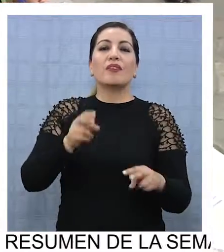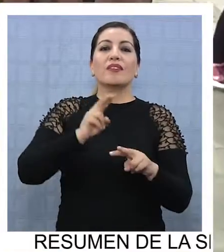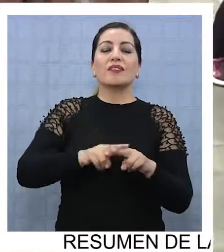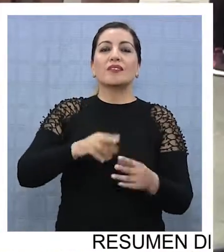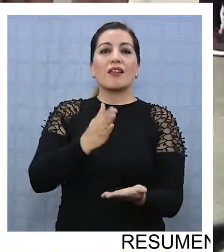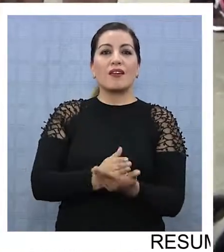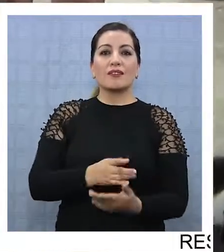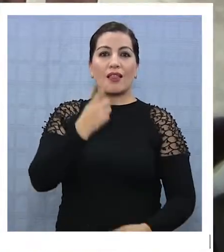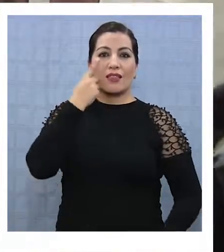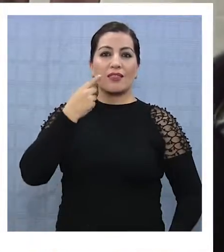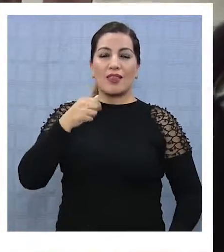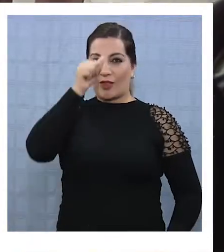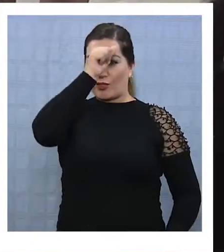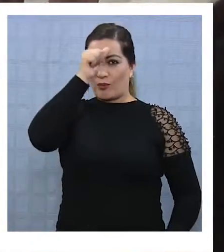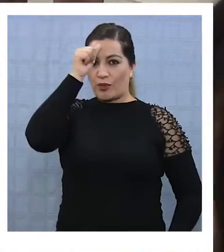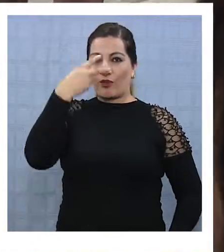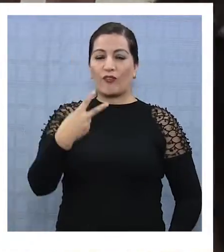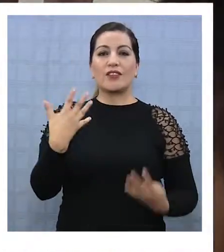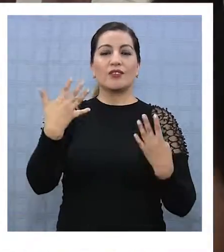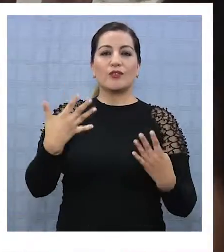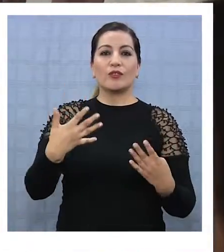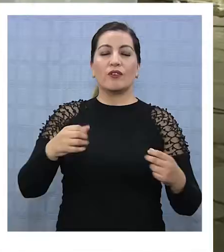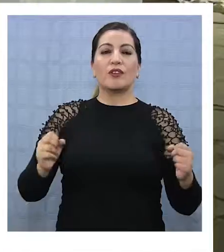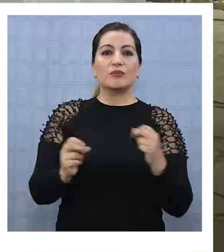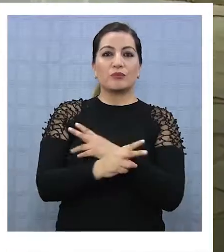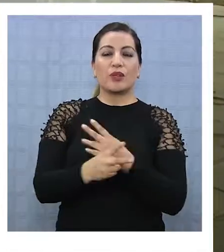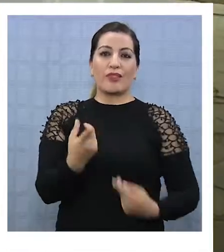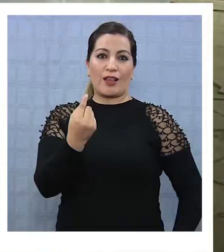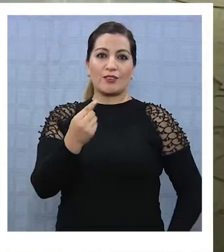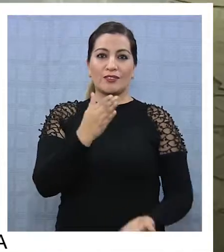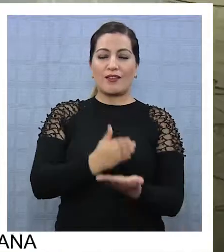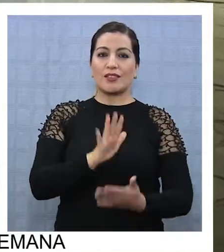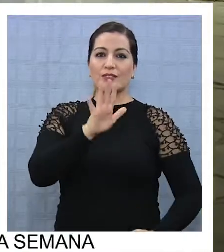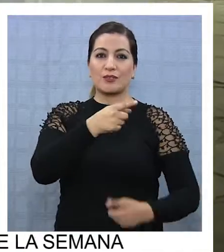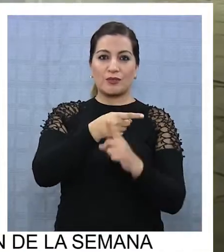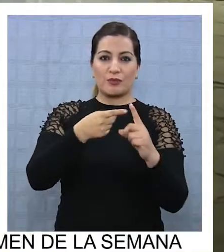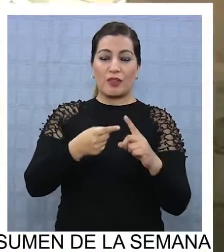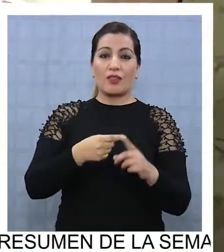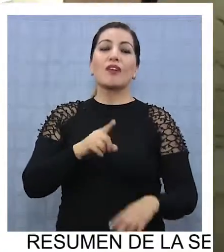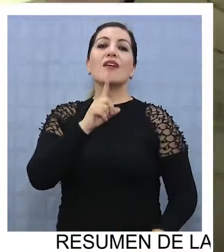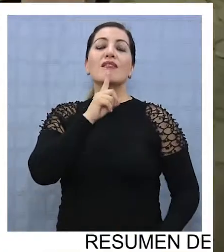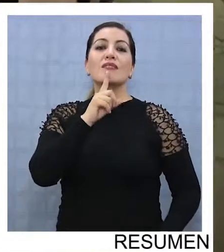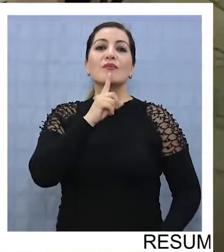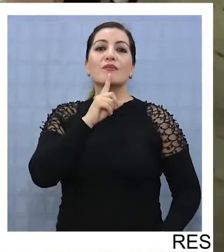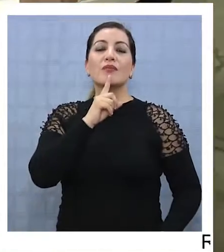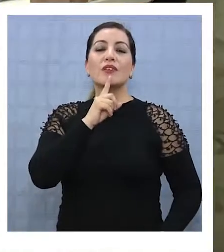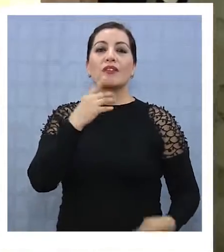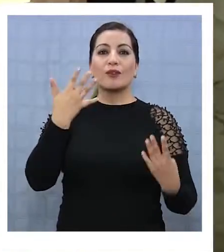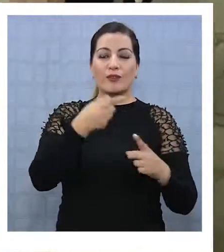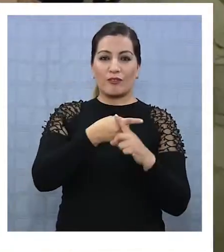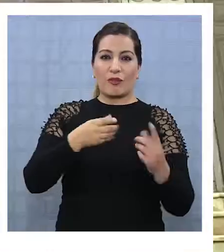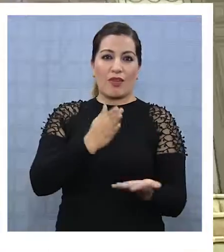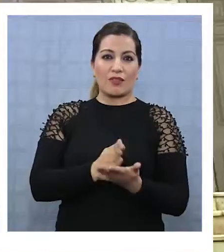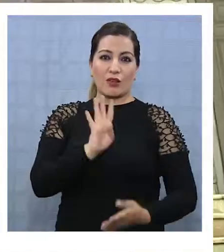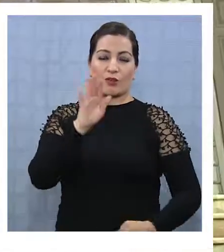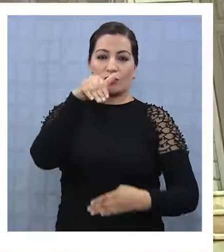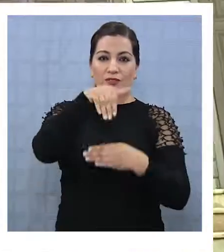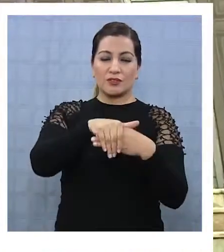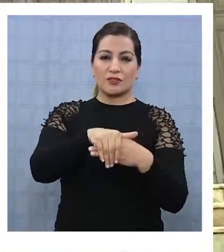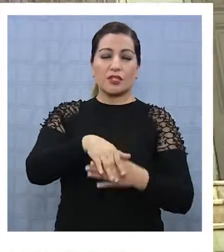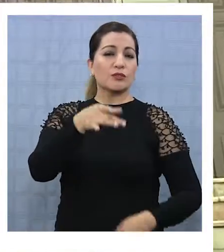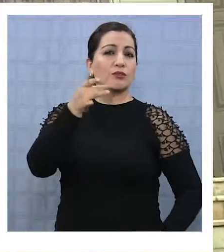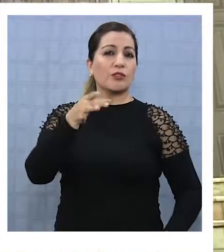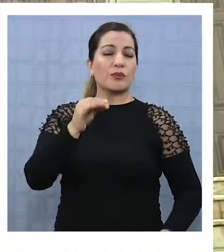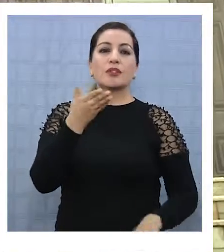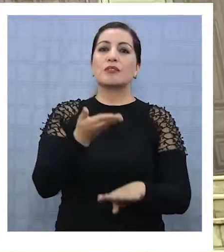se podrán realizar hasta el domingo 29 en el Mall Plaza de 11 a 5 y media de la tarde y en el terminal agropecuario de 9 y media a 4